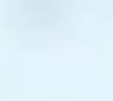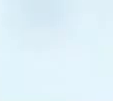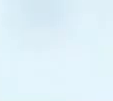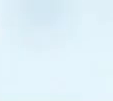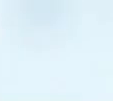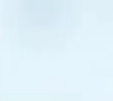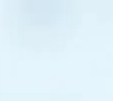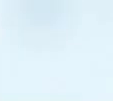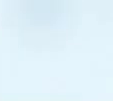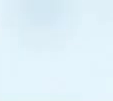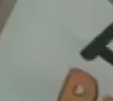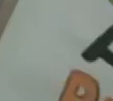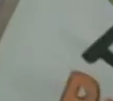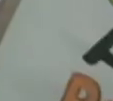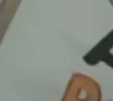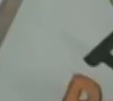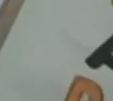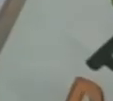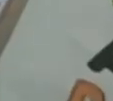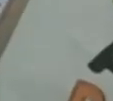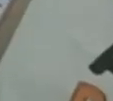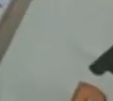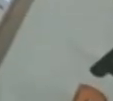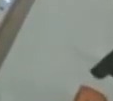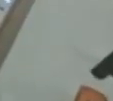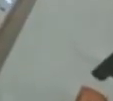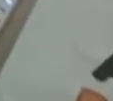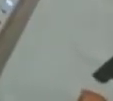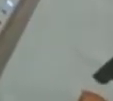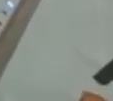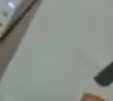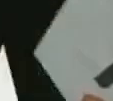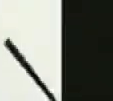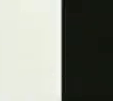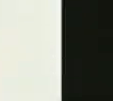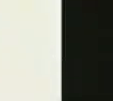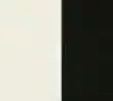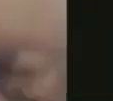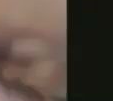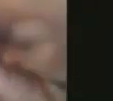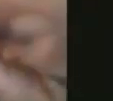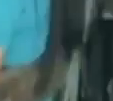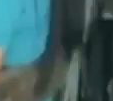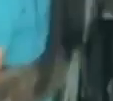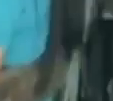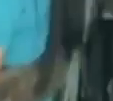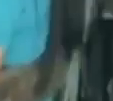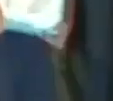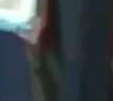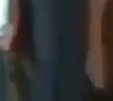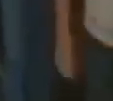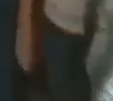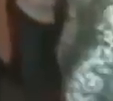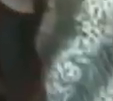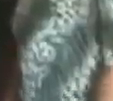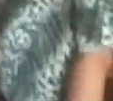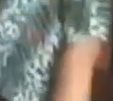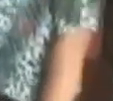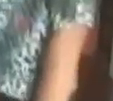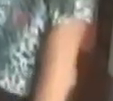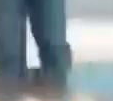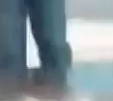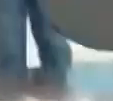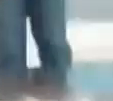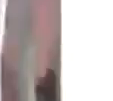estrategias pedagógicas, como la entrega de actividades académicas por correo y whatsapp, para continuar garantizando